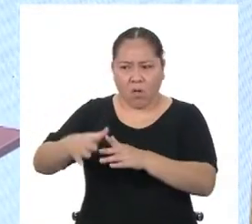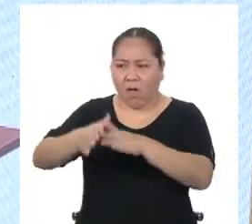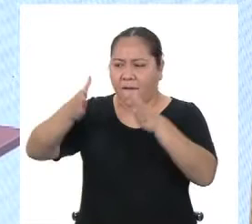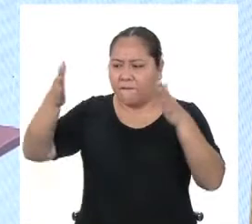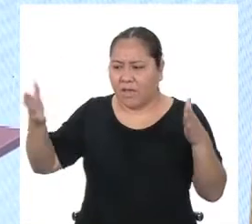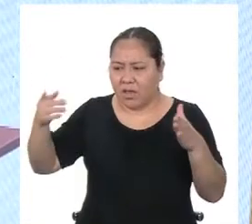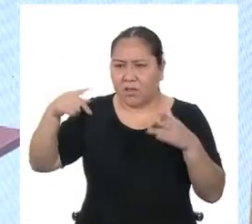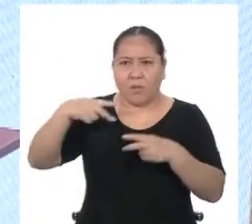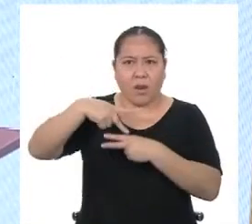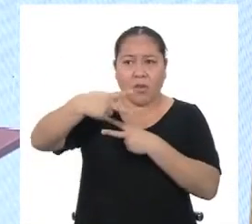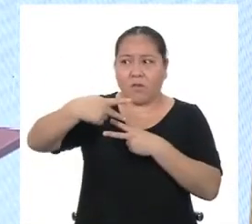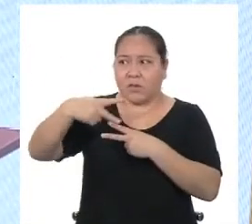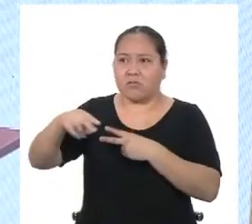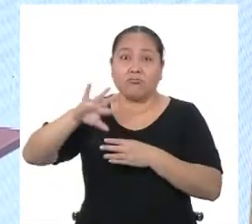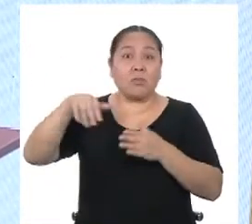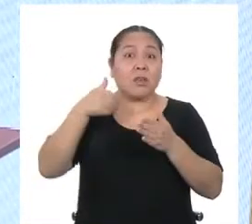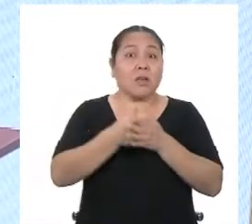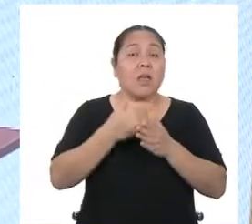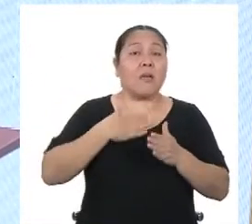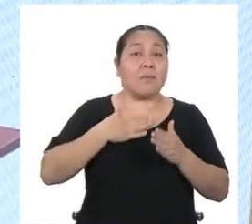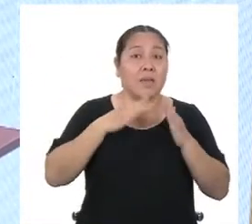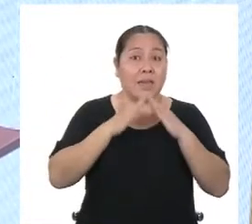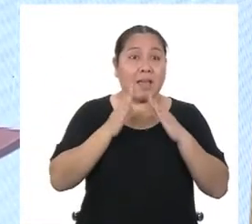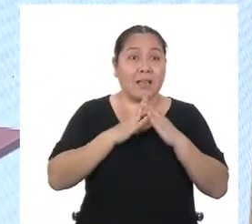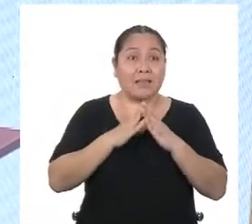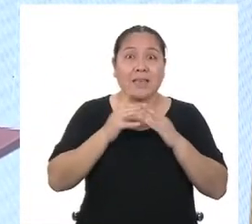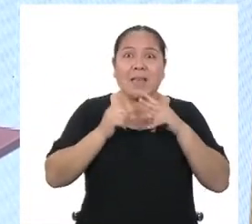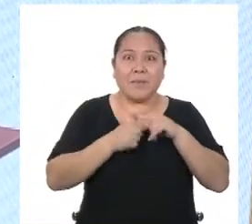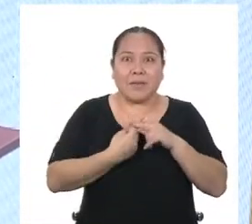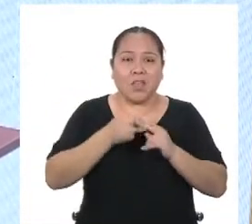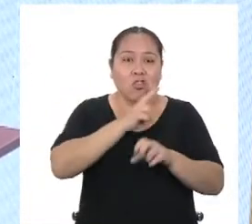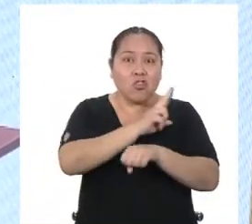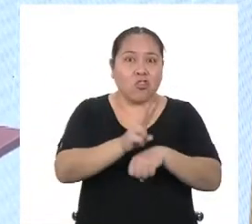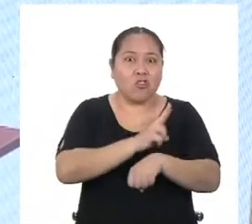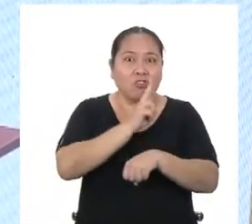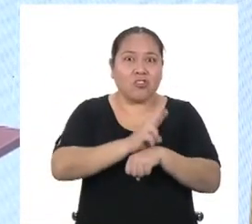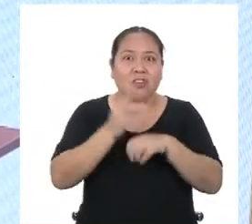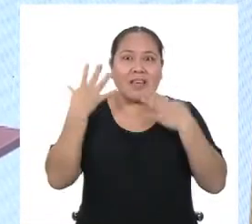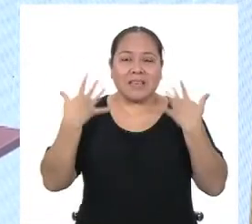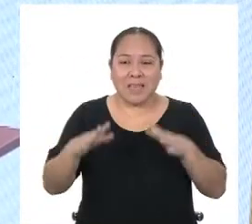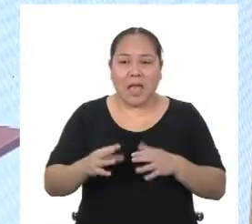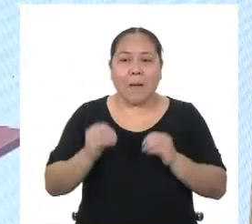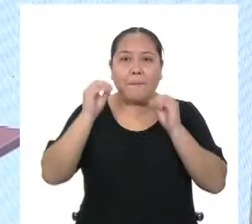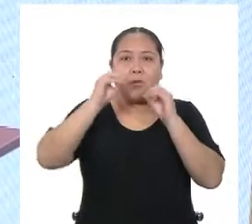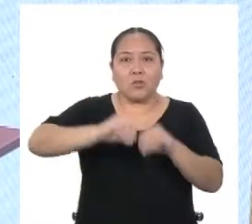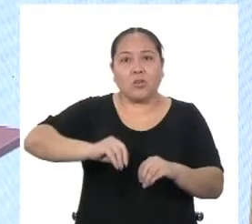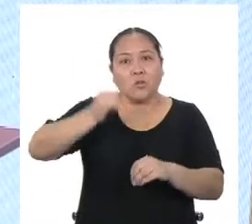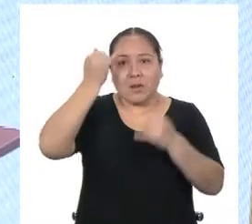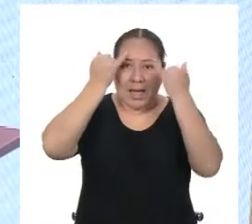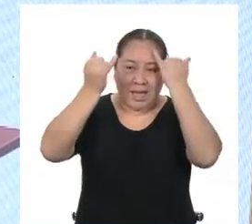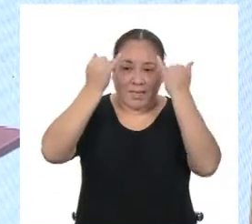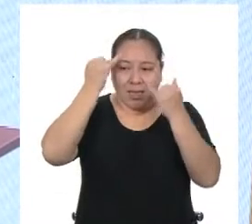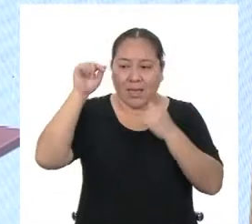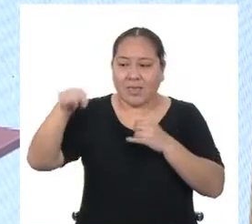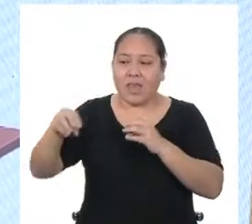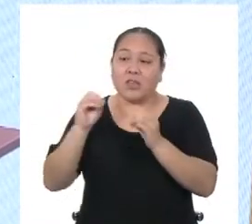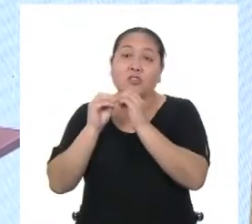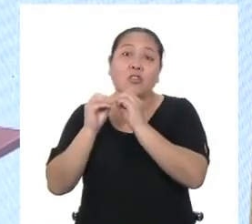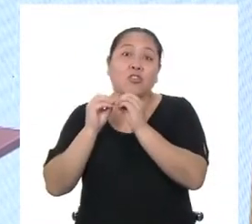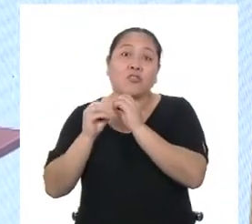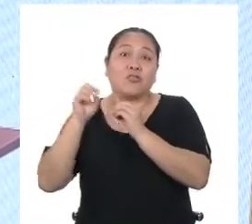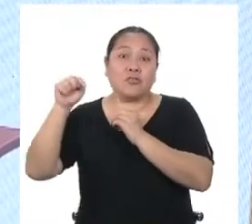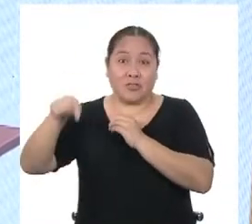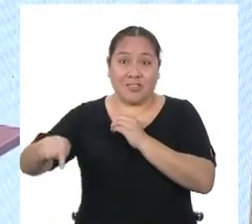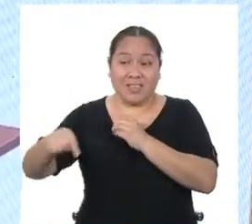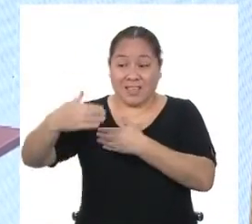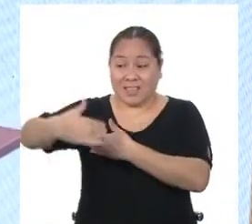distrito. Llegué a mi casa y me puse las pilas. En dos horas ya tenía armada una propuesta de rehabilitación de la cancha y se la envíe al